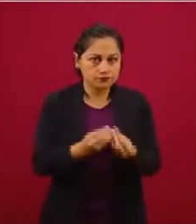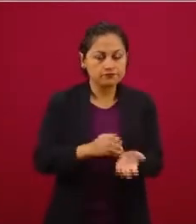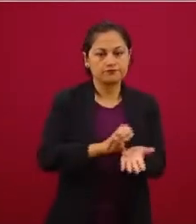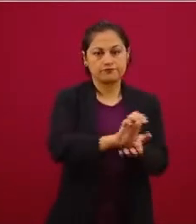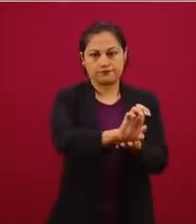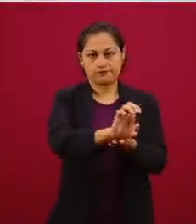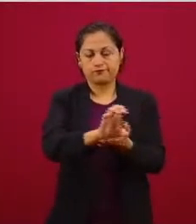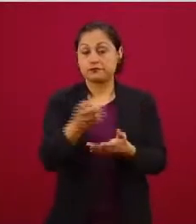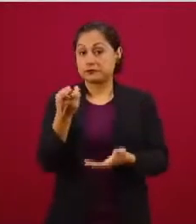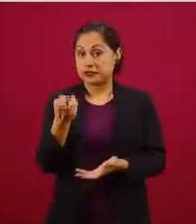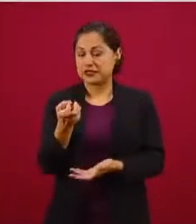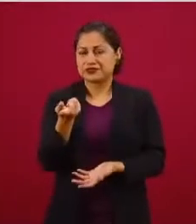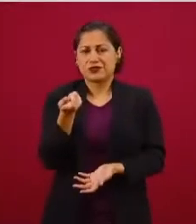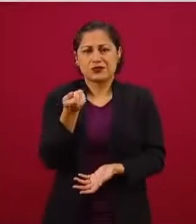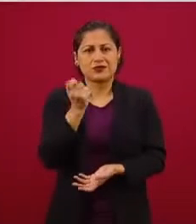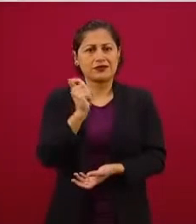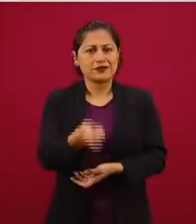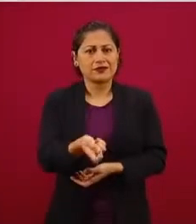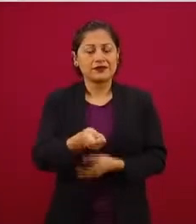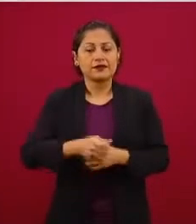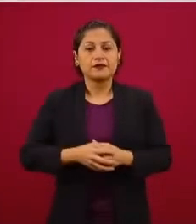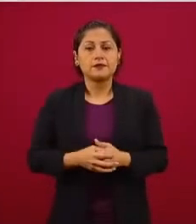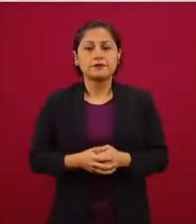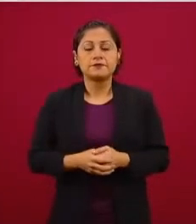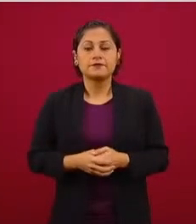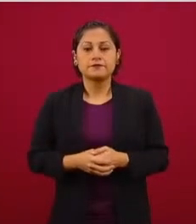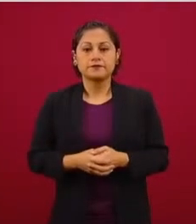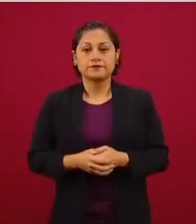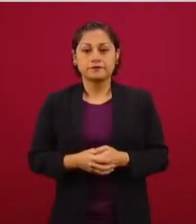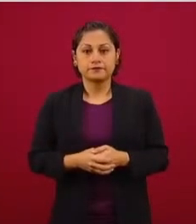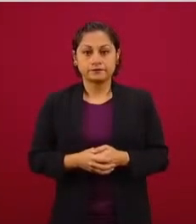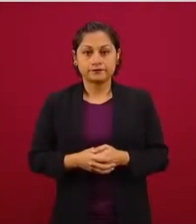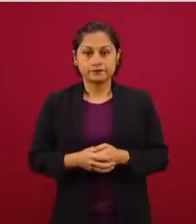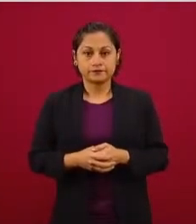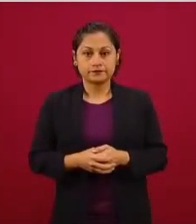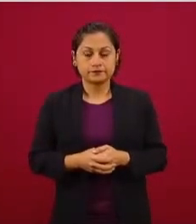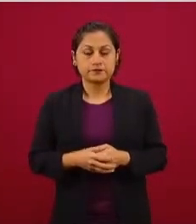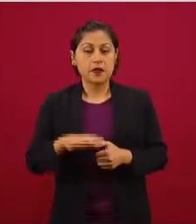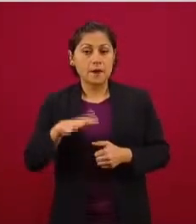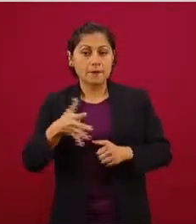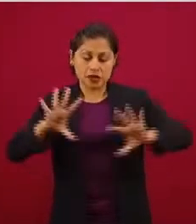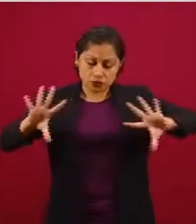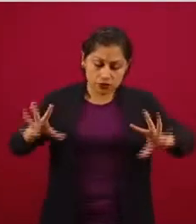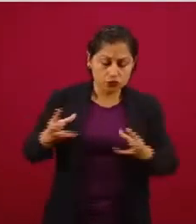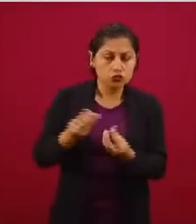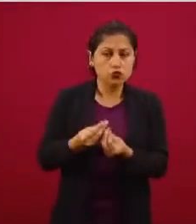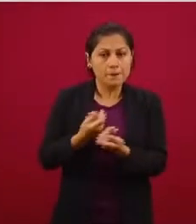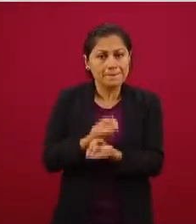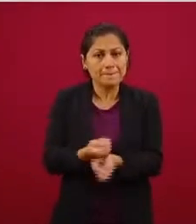más de 40 mil millones de pesos